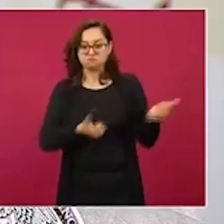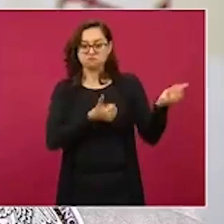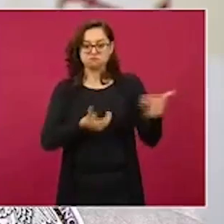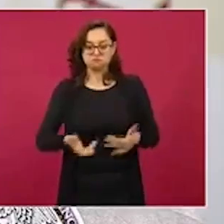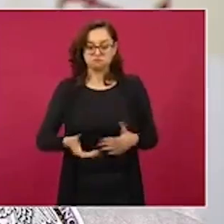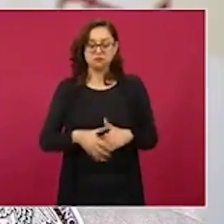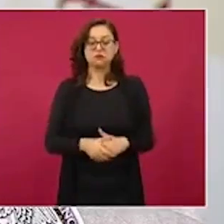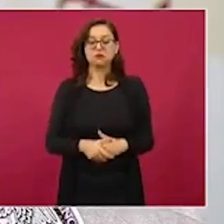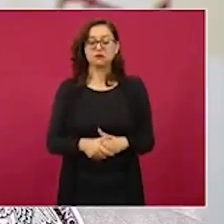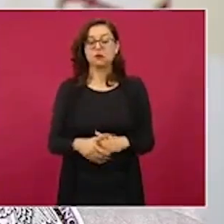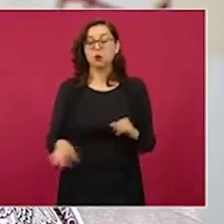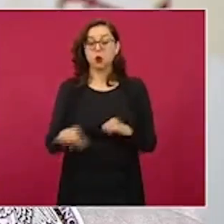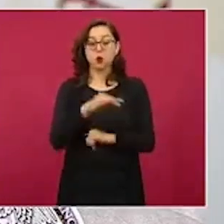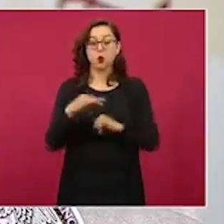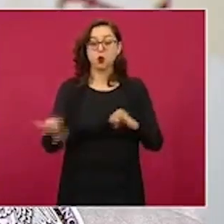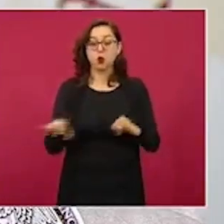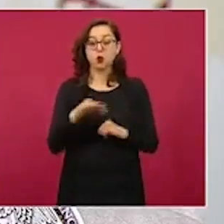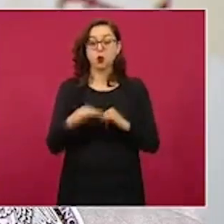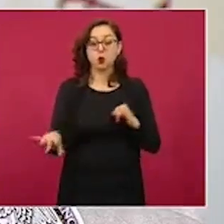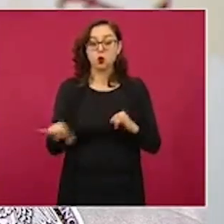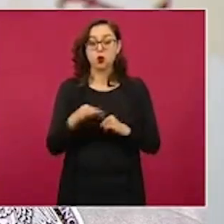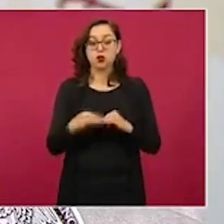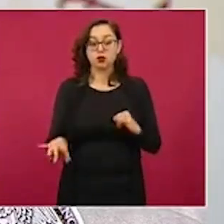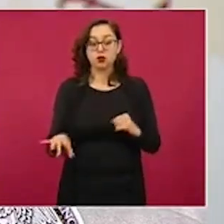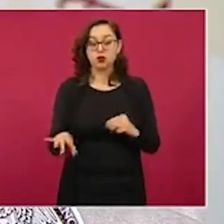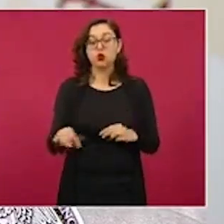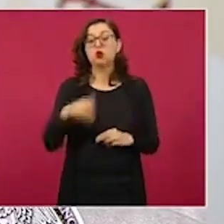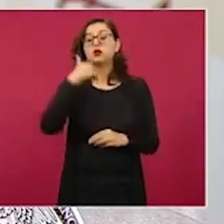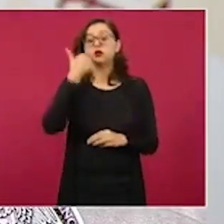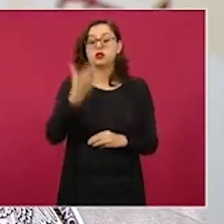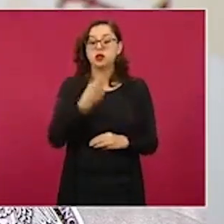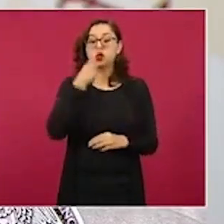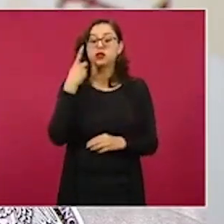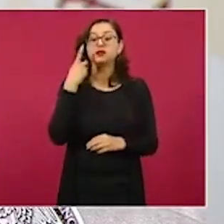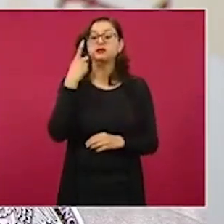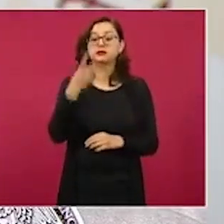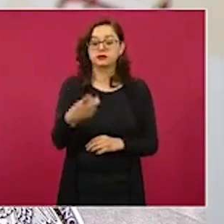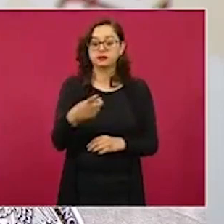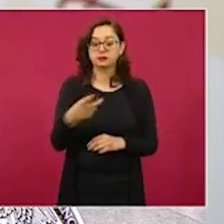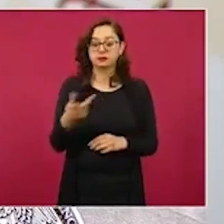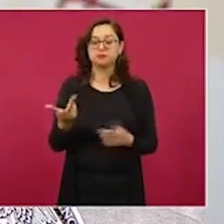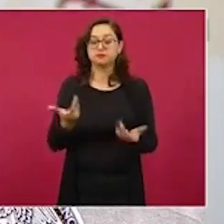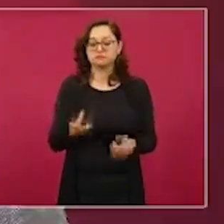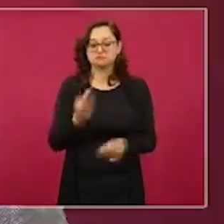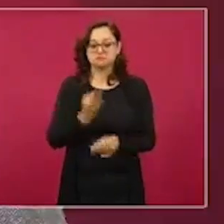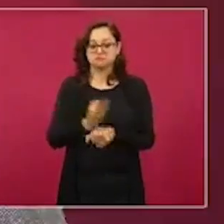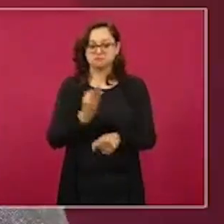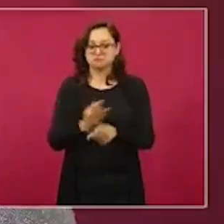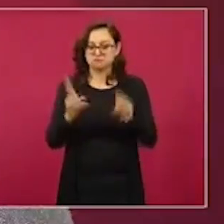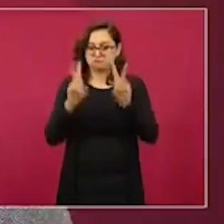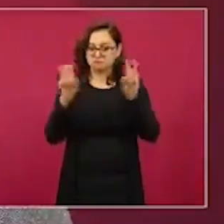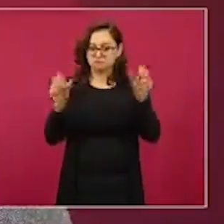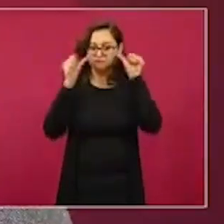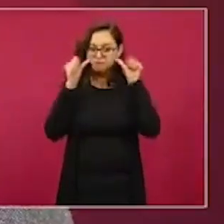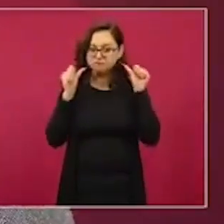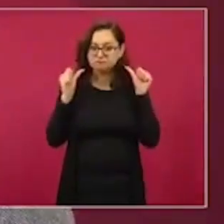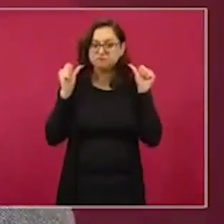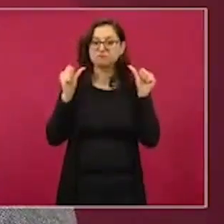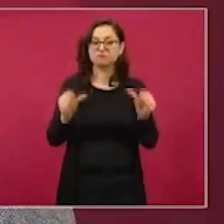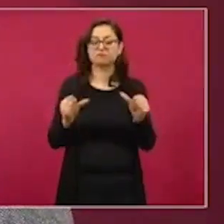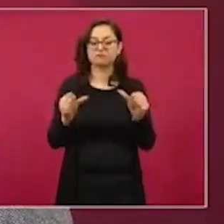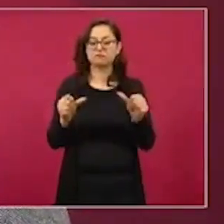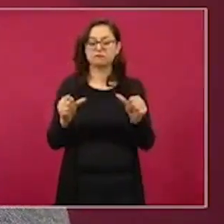Y finalmente quisiera tocar el punto que está en la mesa de atención, como debe ser tan solo de atención,